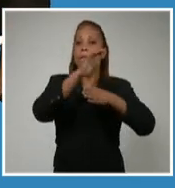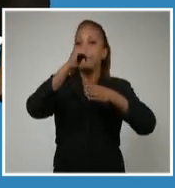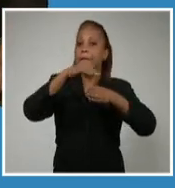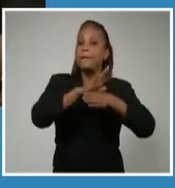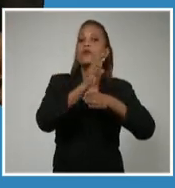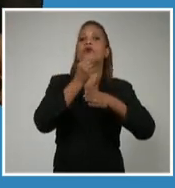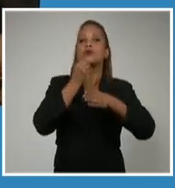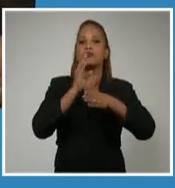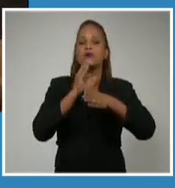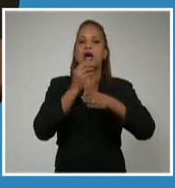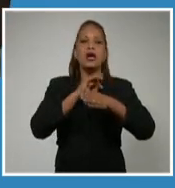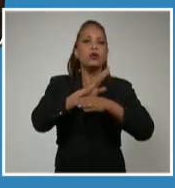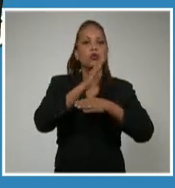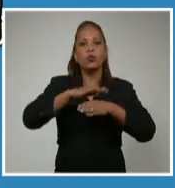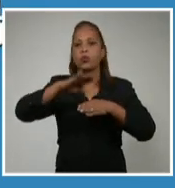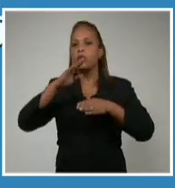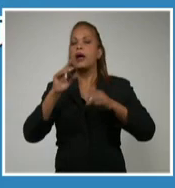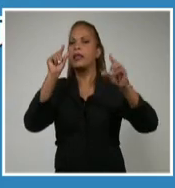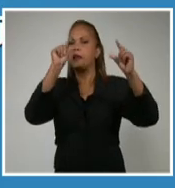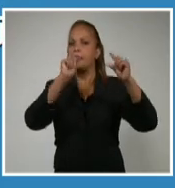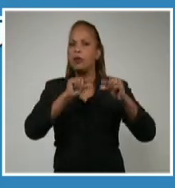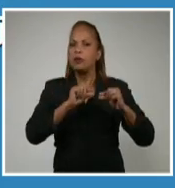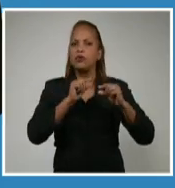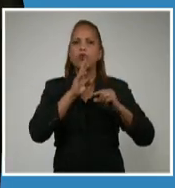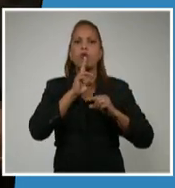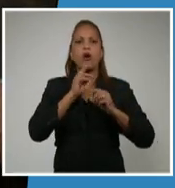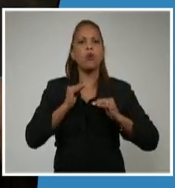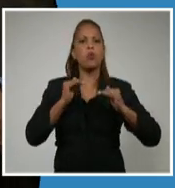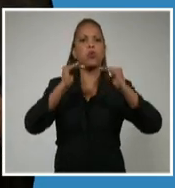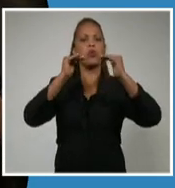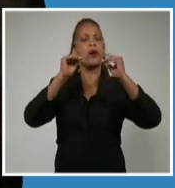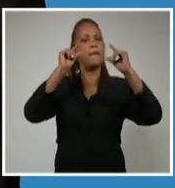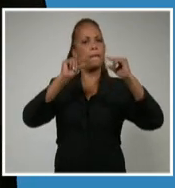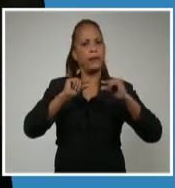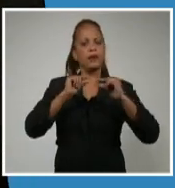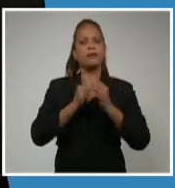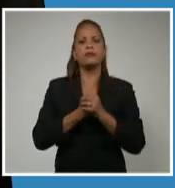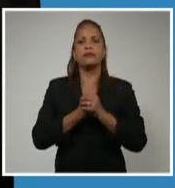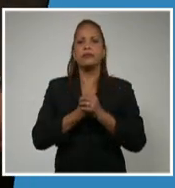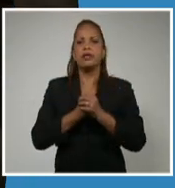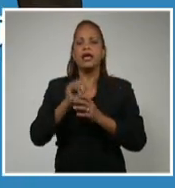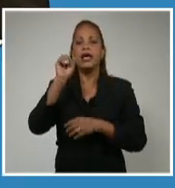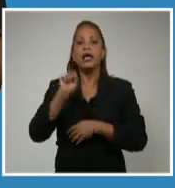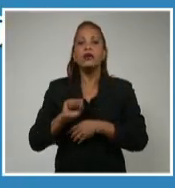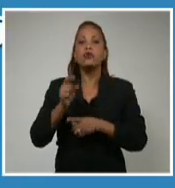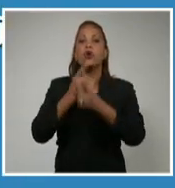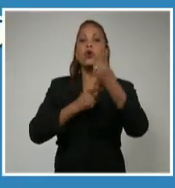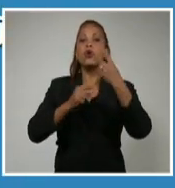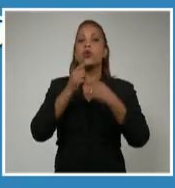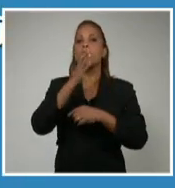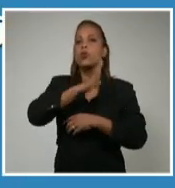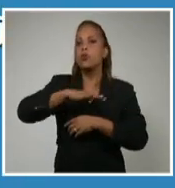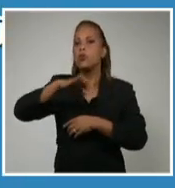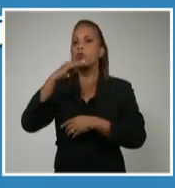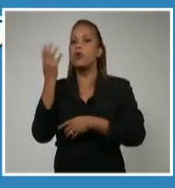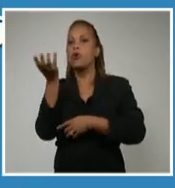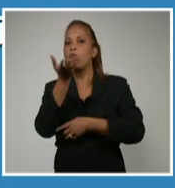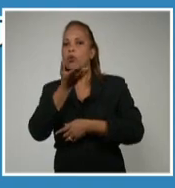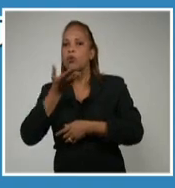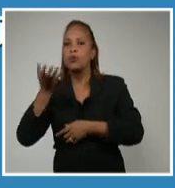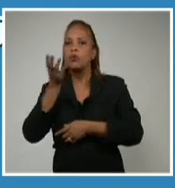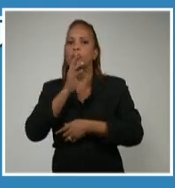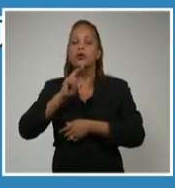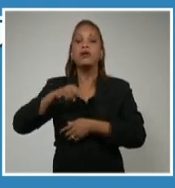tener ya inundación, o sea, disminuido la inundación. Y en todo el litoral sur habrá poco oleaje, excepto en el litoral sur